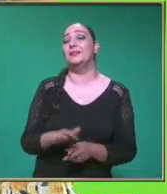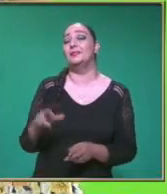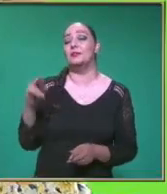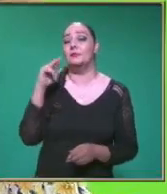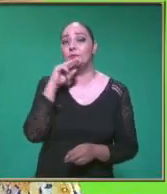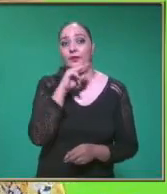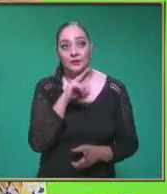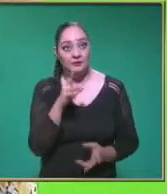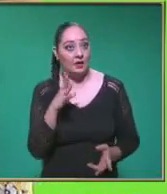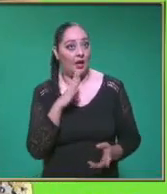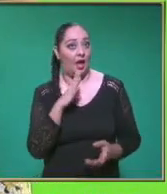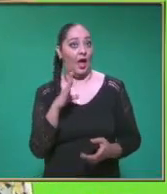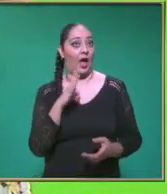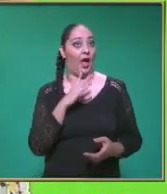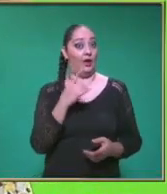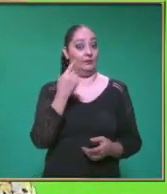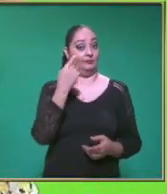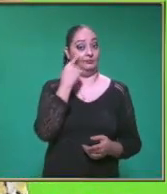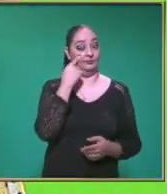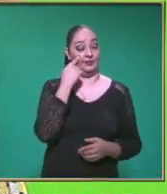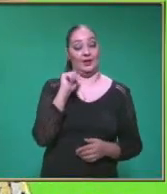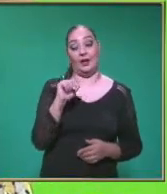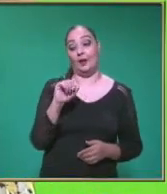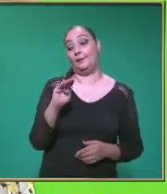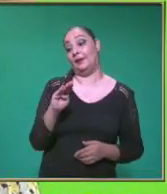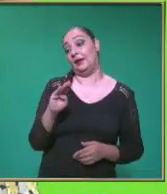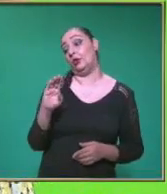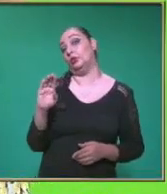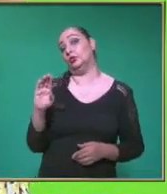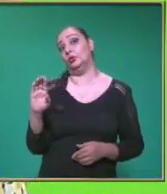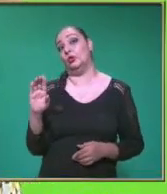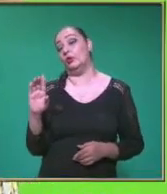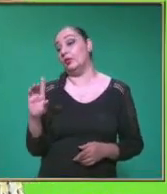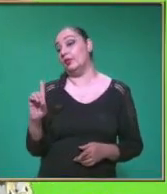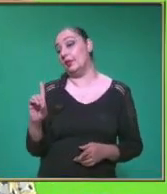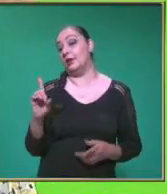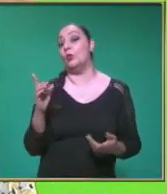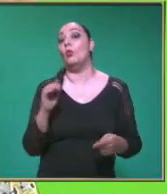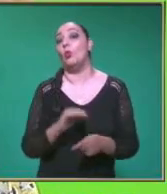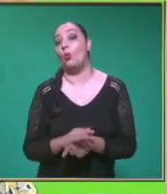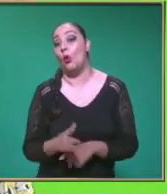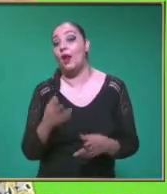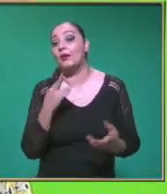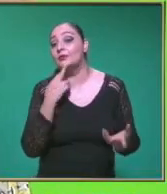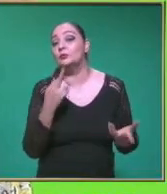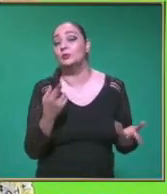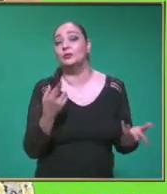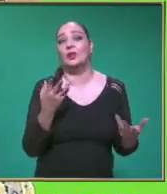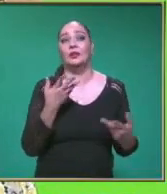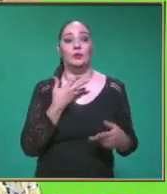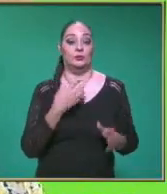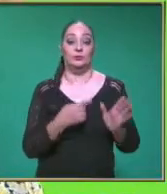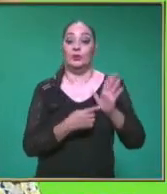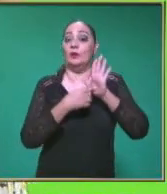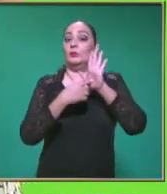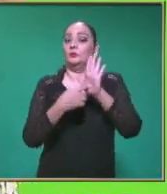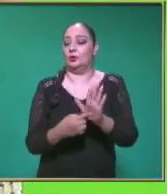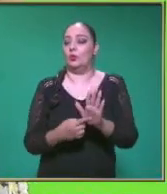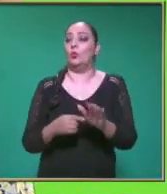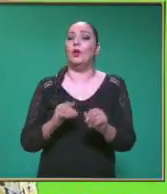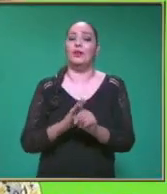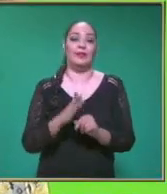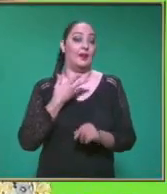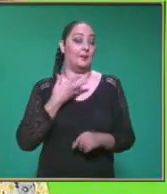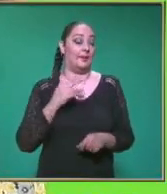caso Vamos a figurar A, B o C Perdón A, B o D Y representaremos Con la de mayor